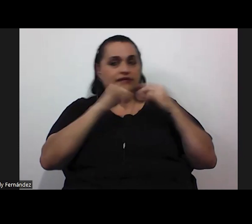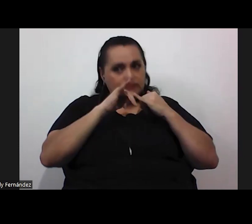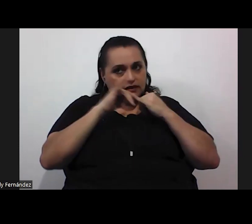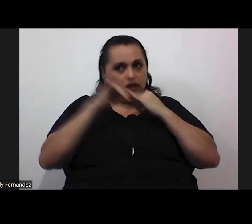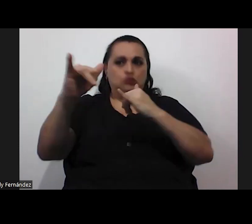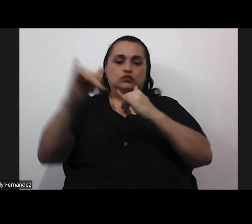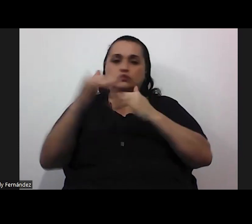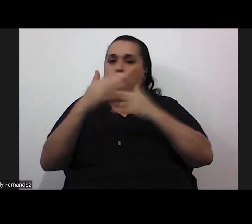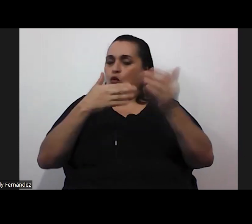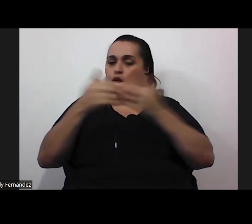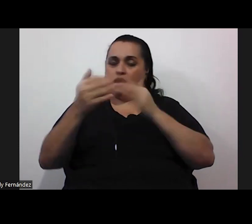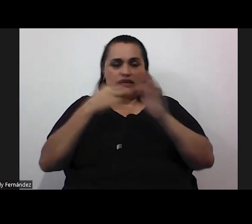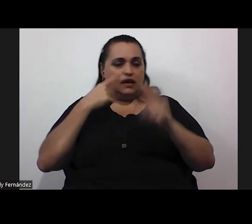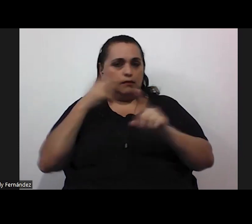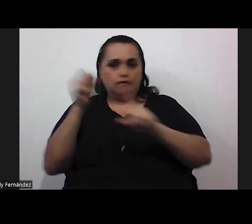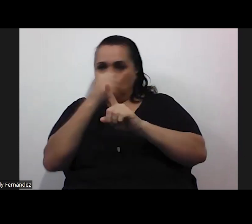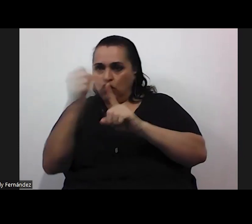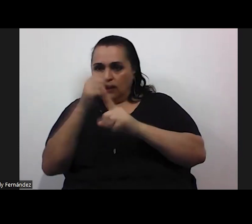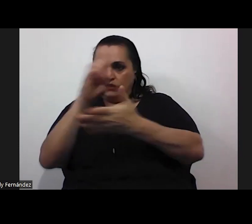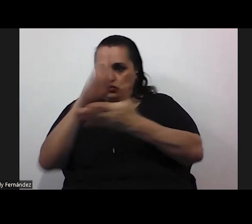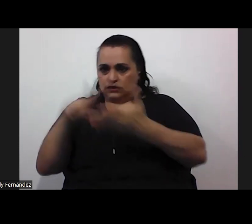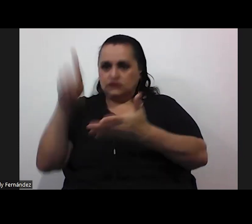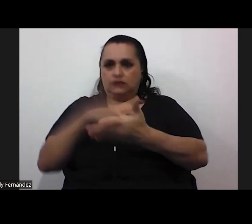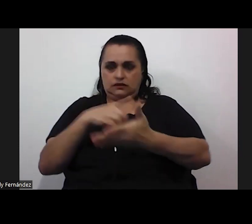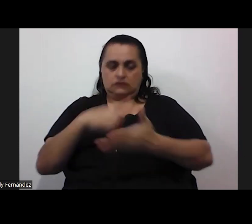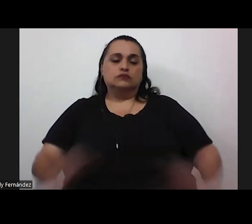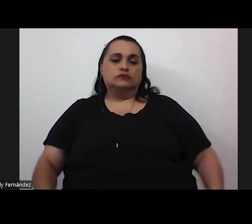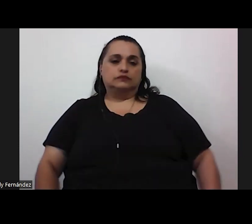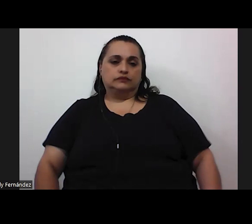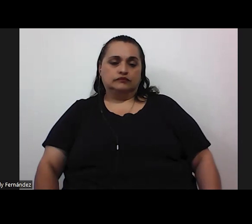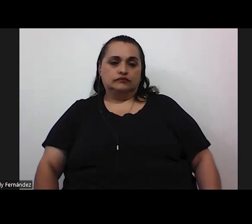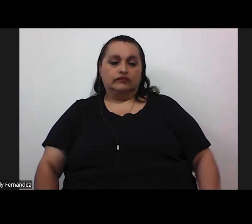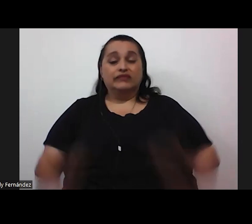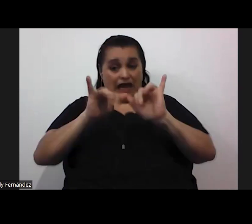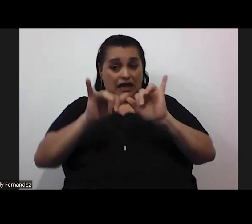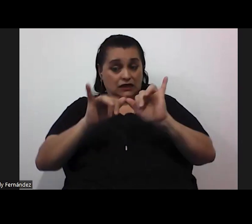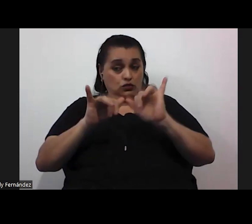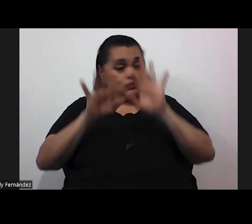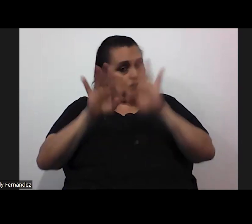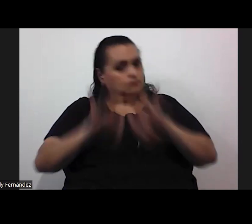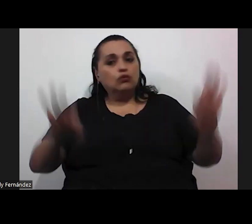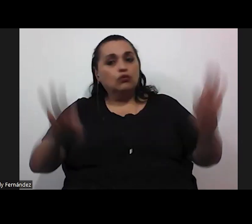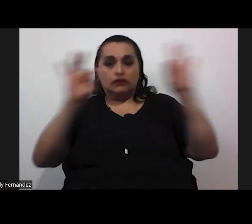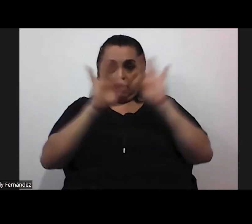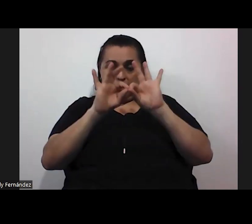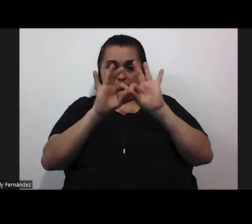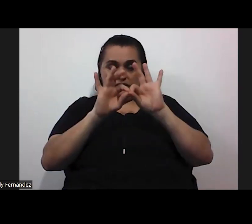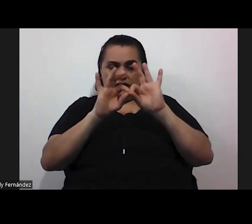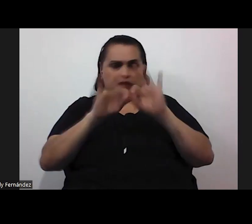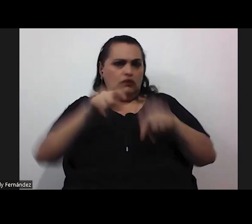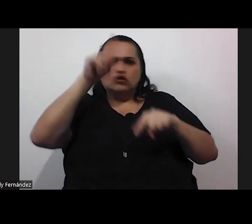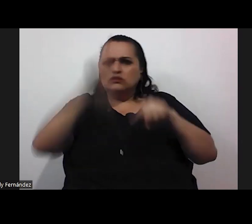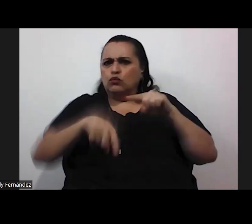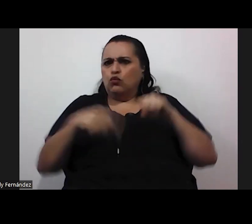cualquier manifestación de violencia o discriminación y eso es algo importante porque no podemos ser